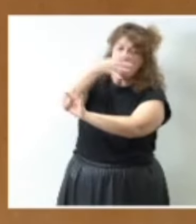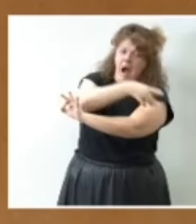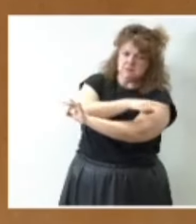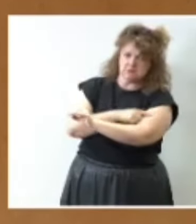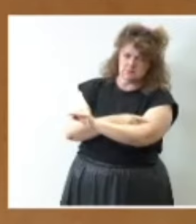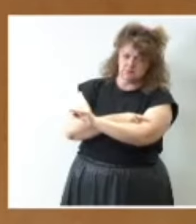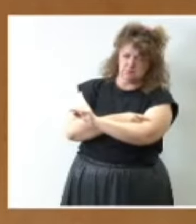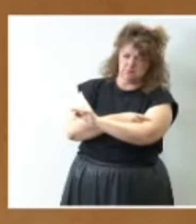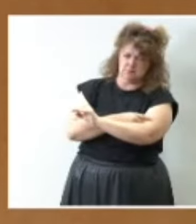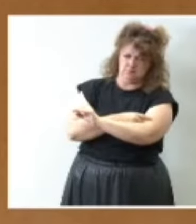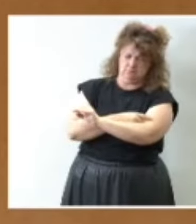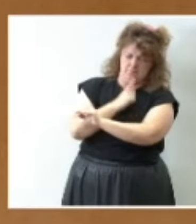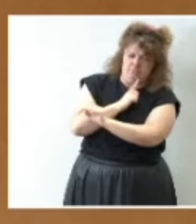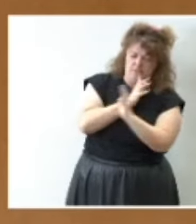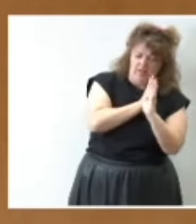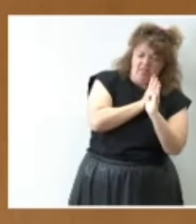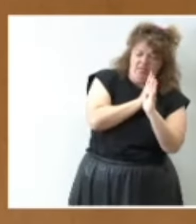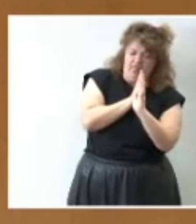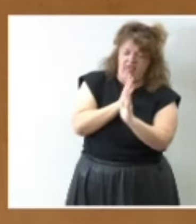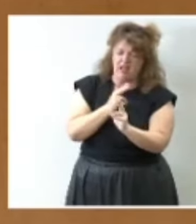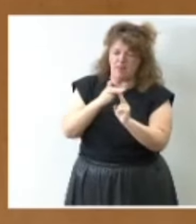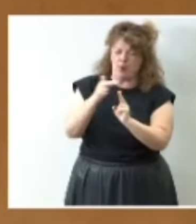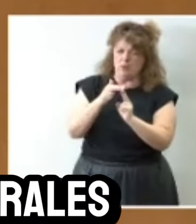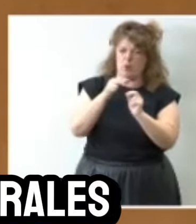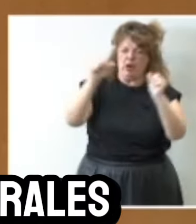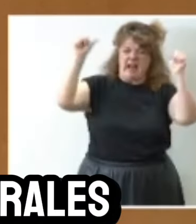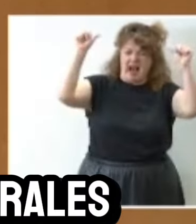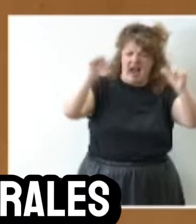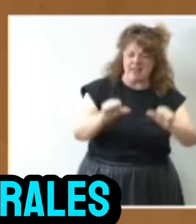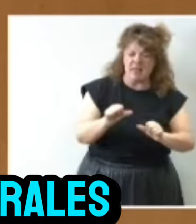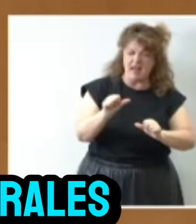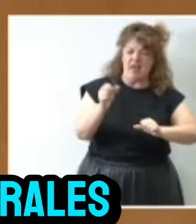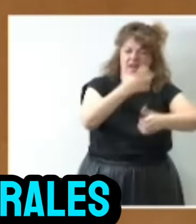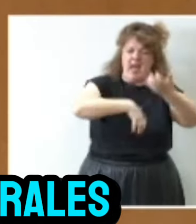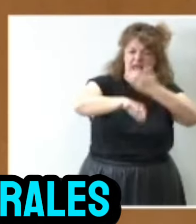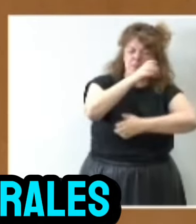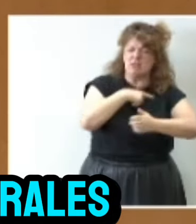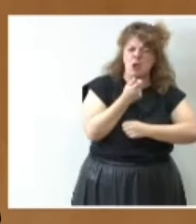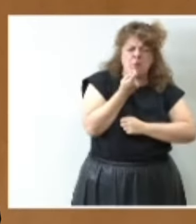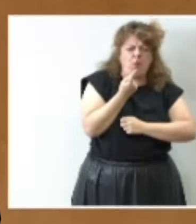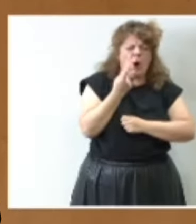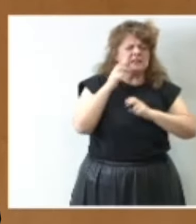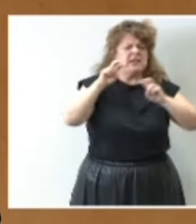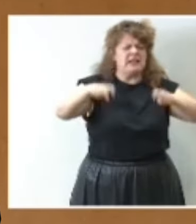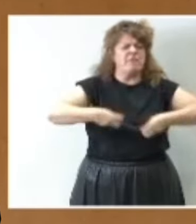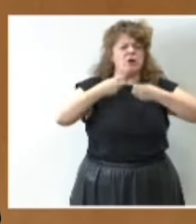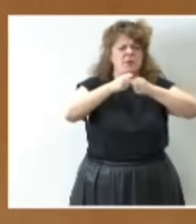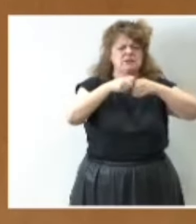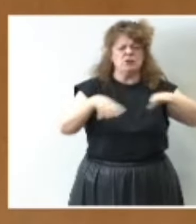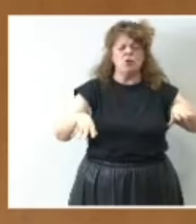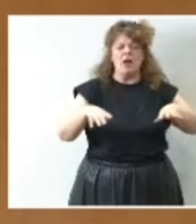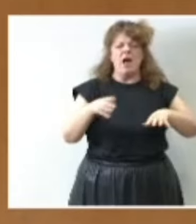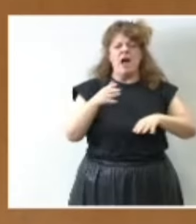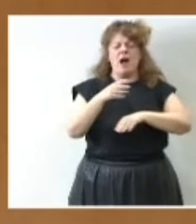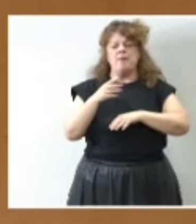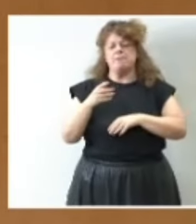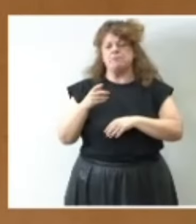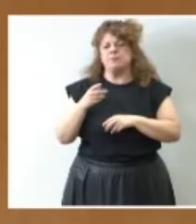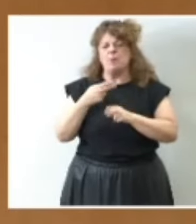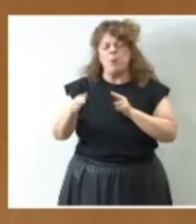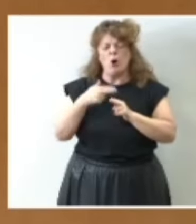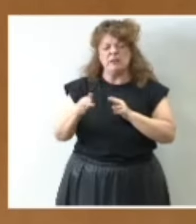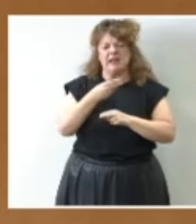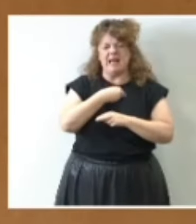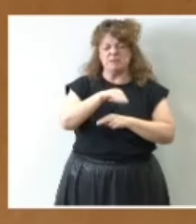políticas marcadas por la caída de la inversión y de las escasas reformas estructurales la política económica española ha estado guiada